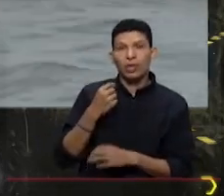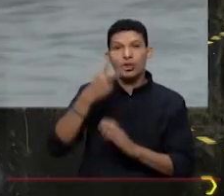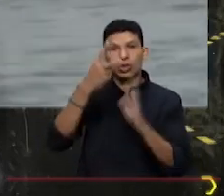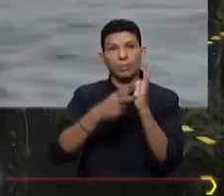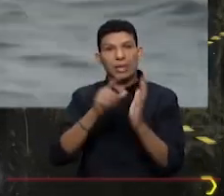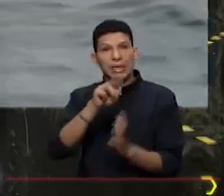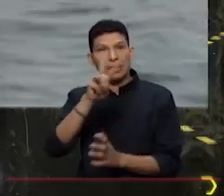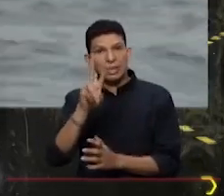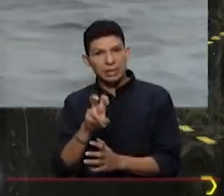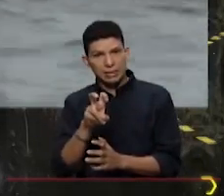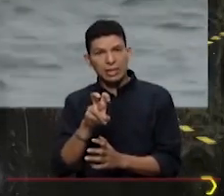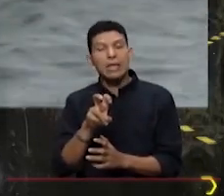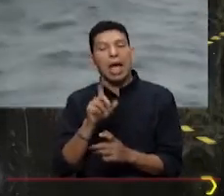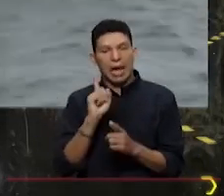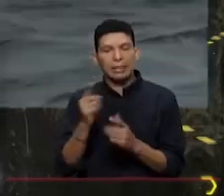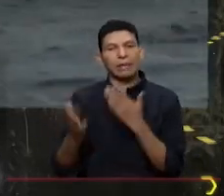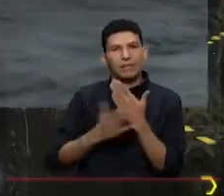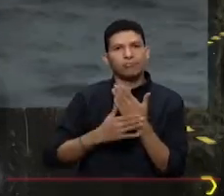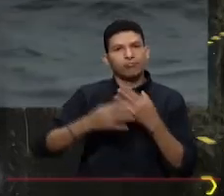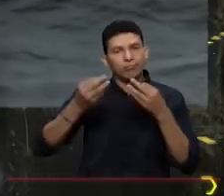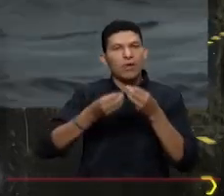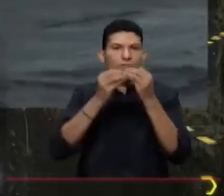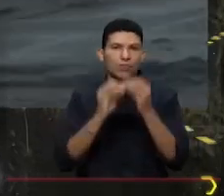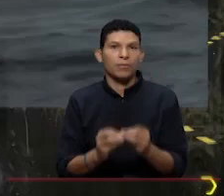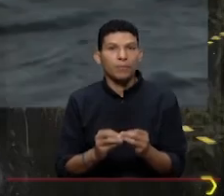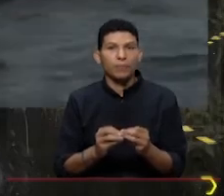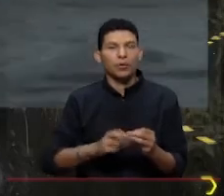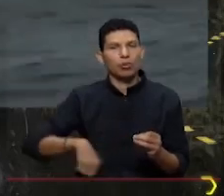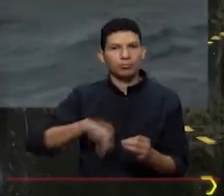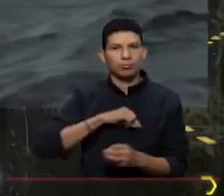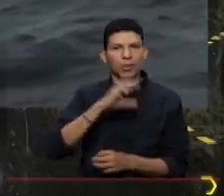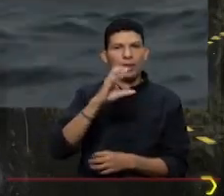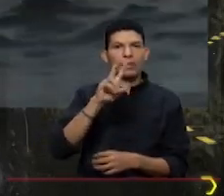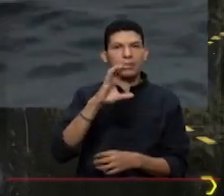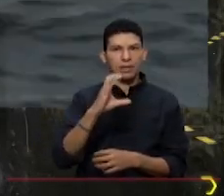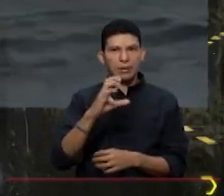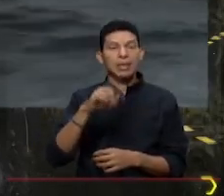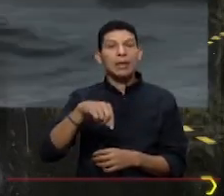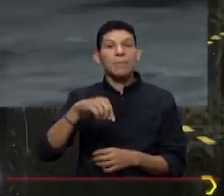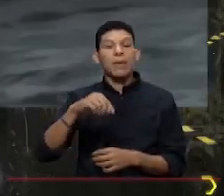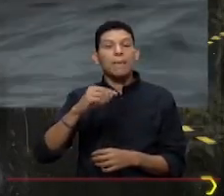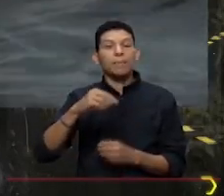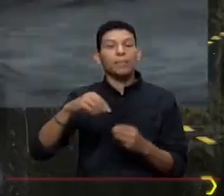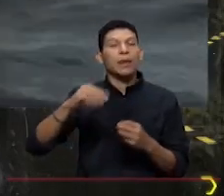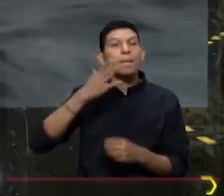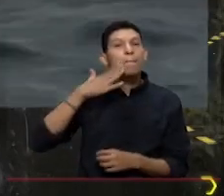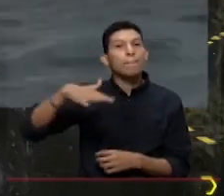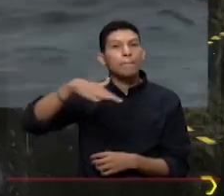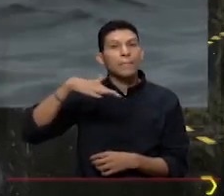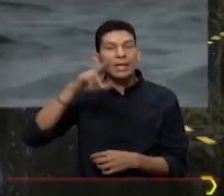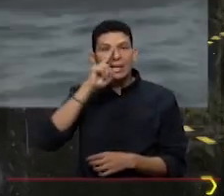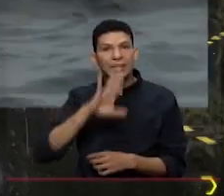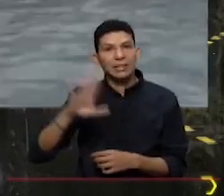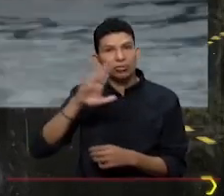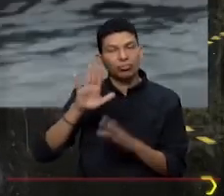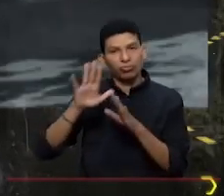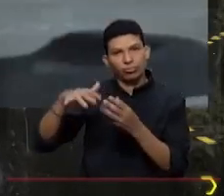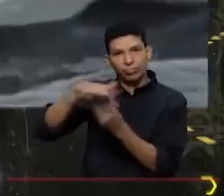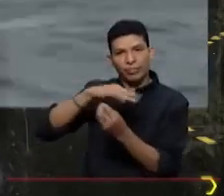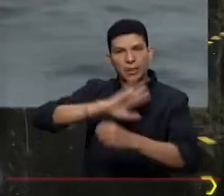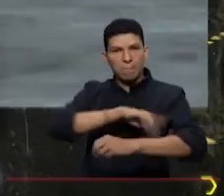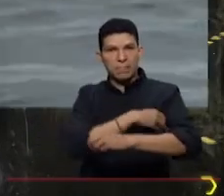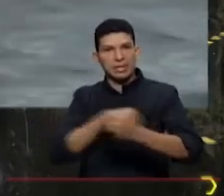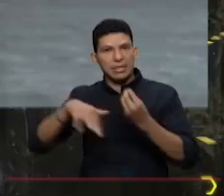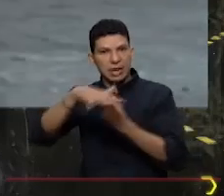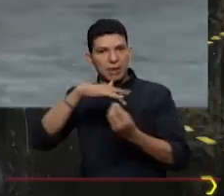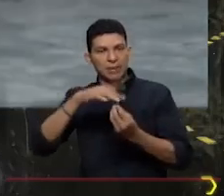forma como se pueden delimitar. La corporación, junto con Parque Nacional y el Establecimiento Público Ambiental, Ministerio de